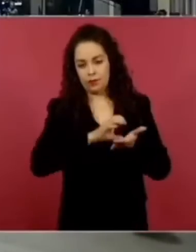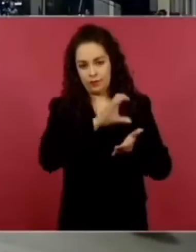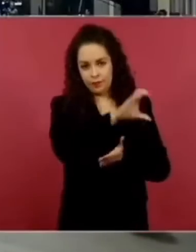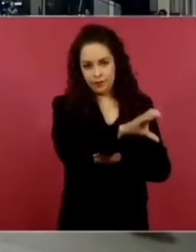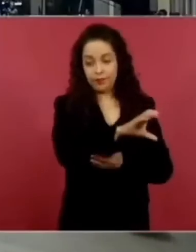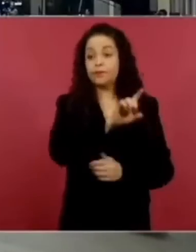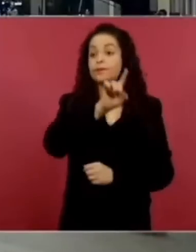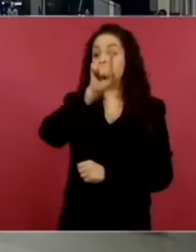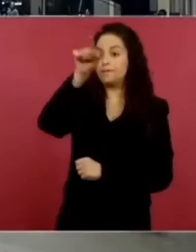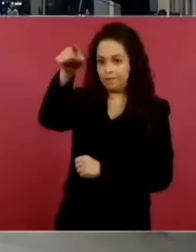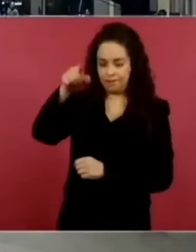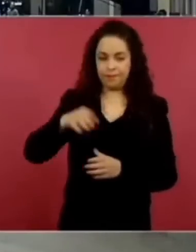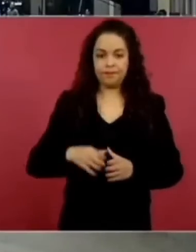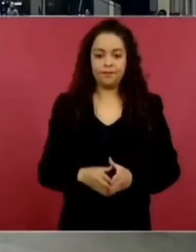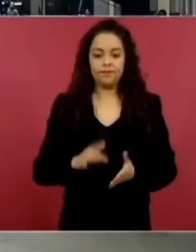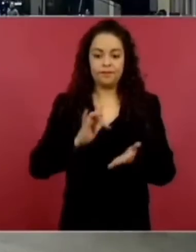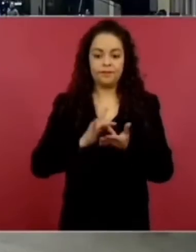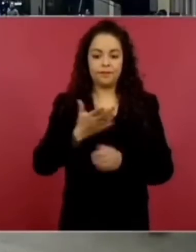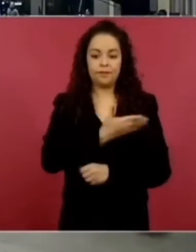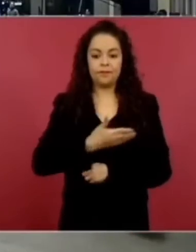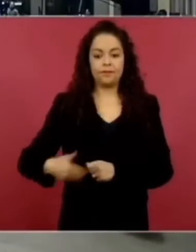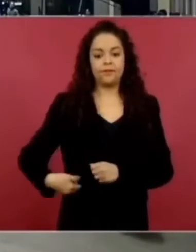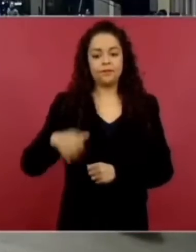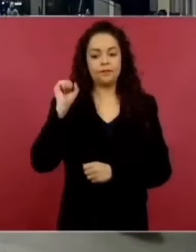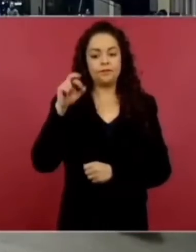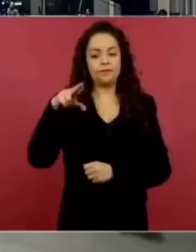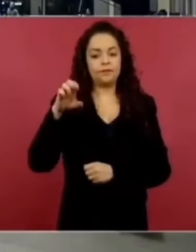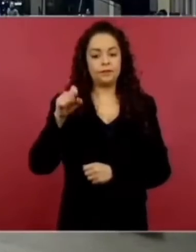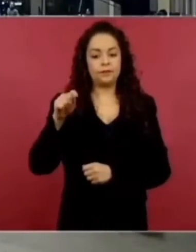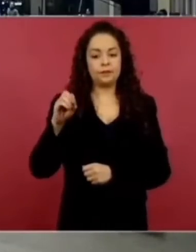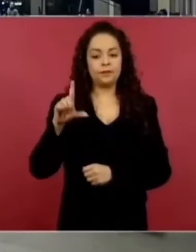Gracias, presidente. Ernesto Ledesma de Rompeviento TV.